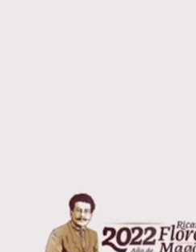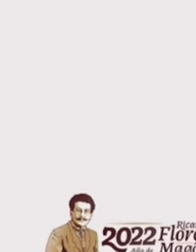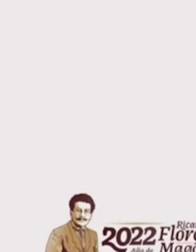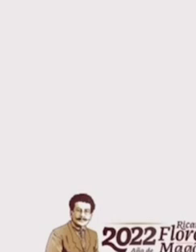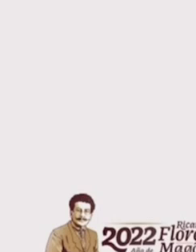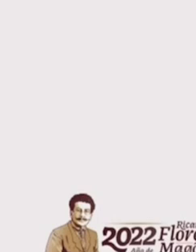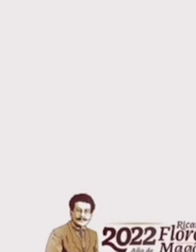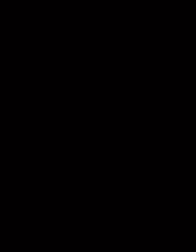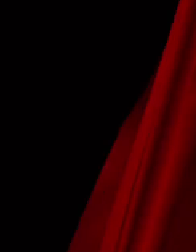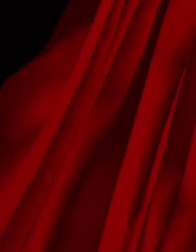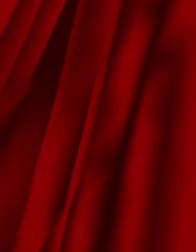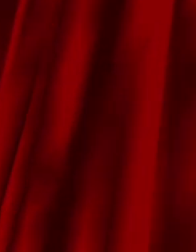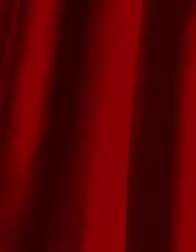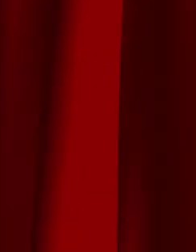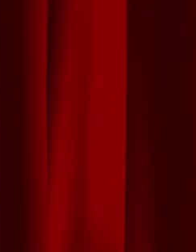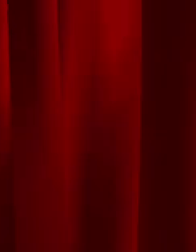Gracias, ¿no?